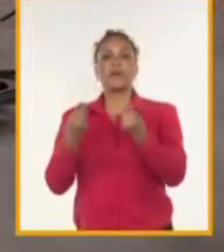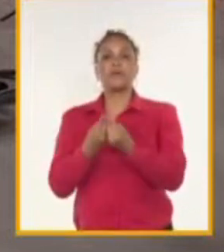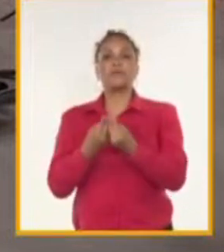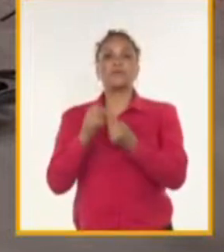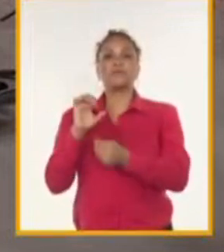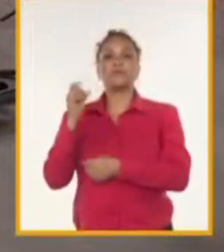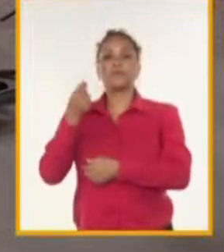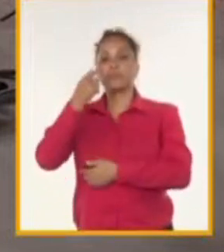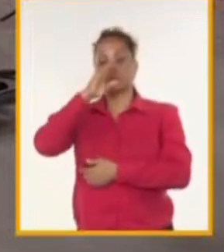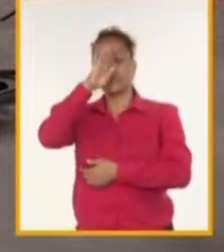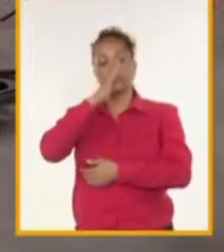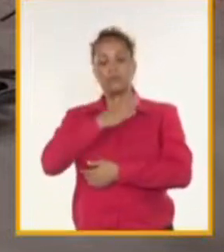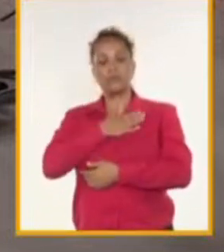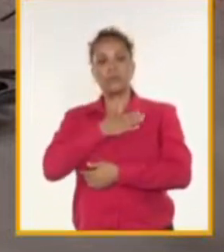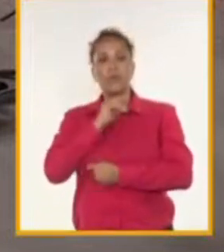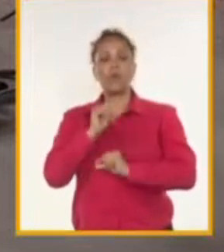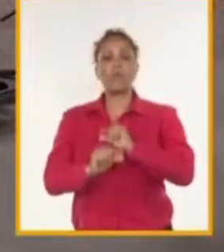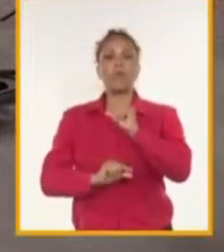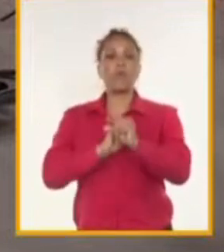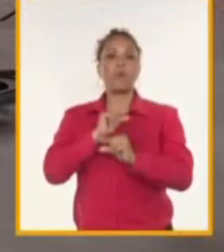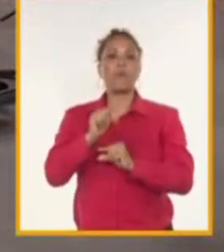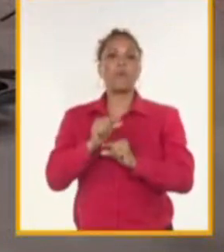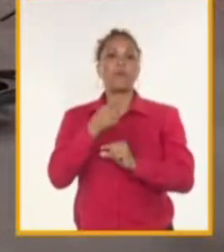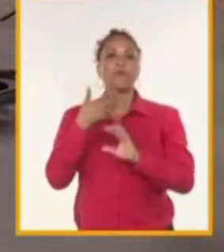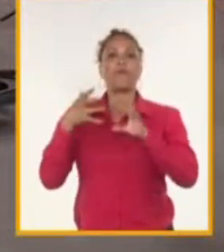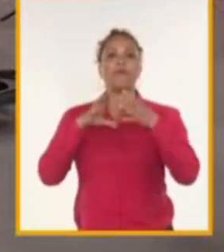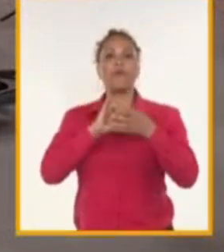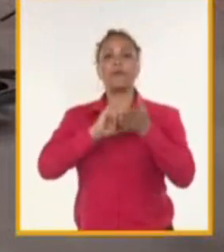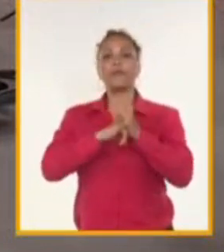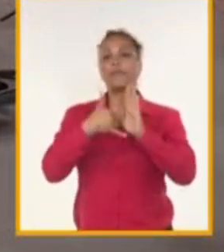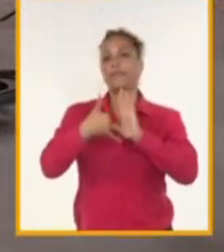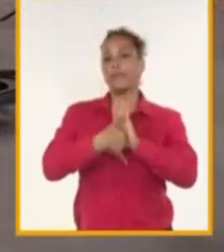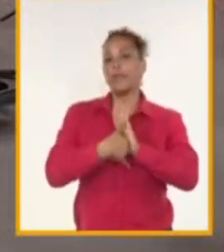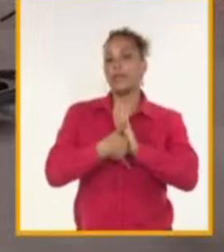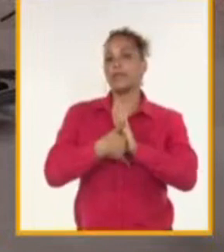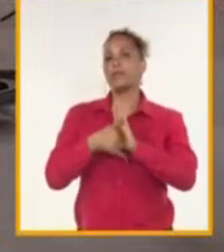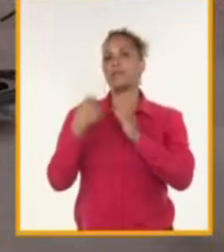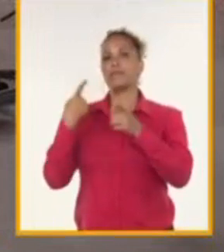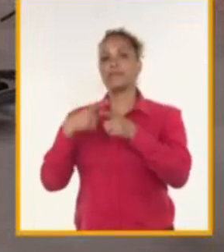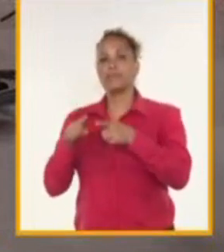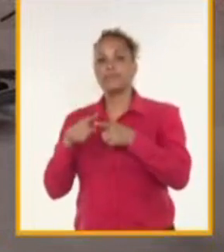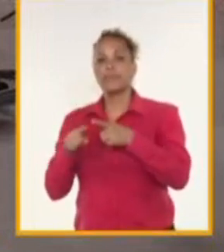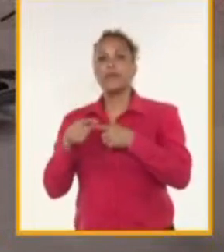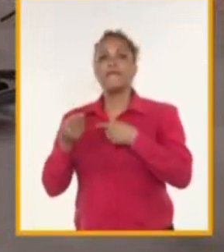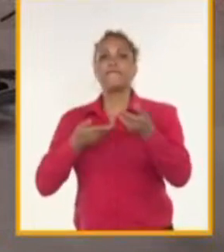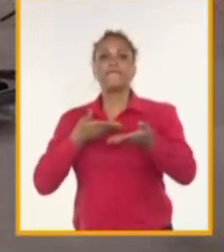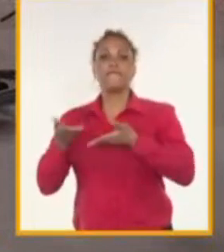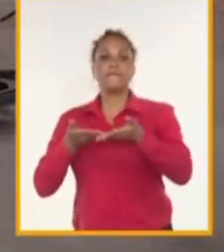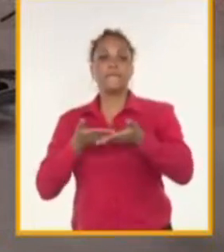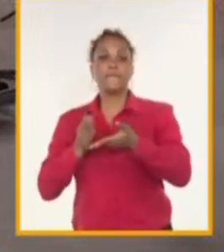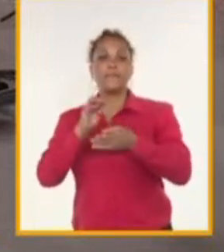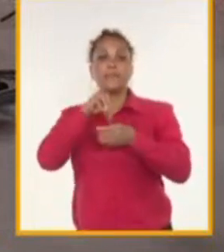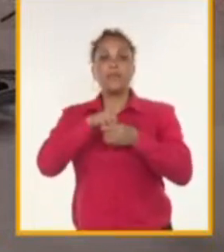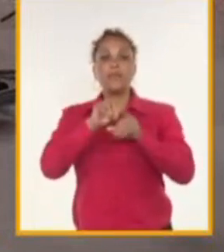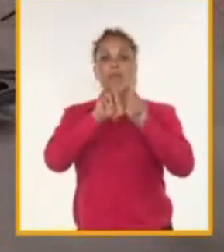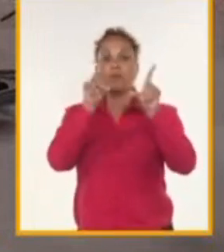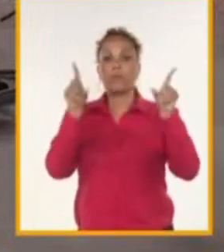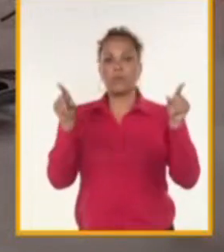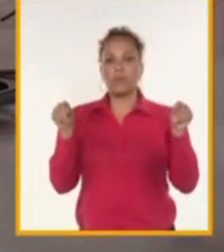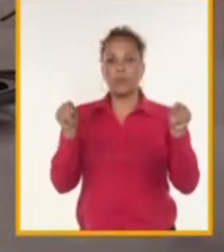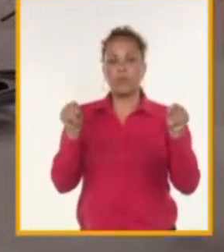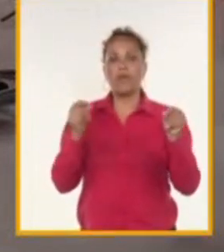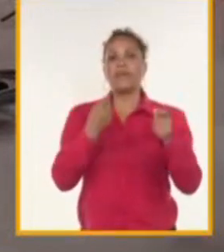para poder manejar sus cargos de proyectos, sus insumos, sus materias primas, comercializarlas en el interior del país y exportar.